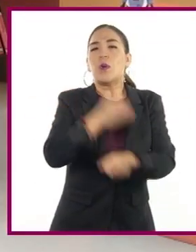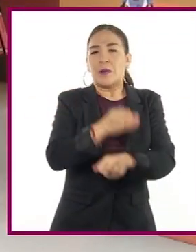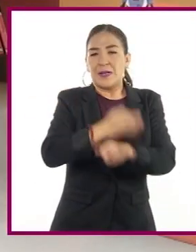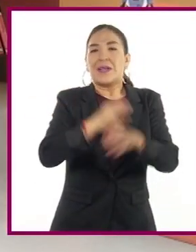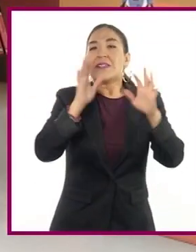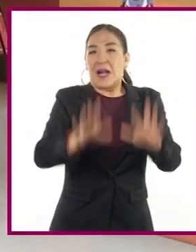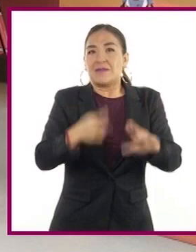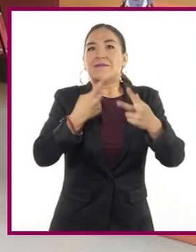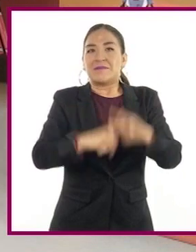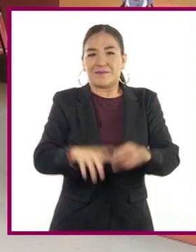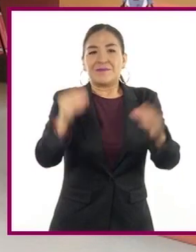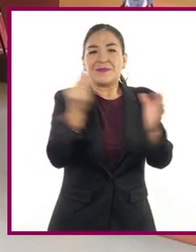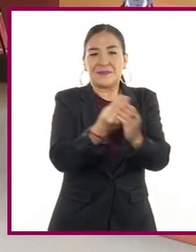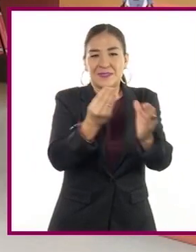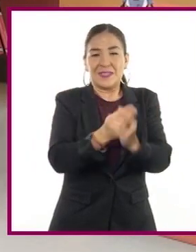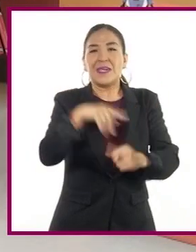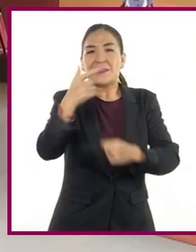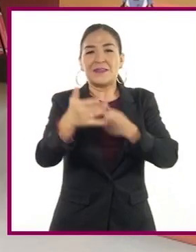grabación de la siguiente sesión?